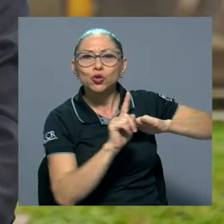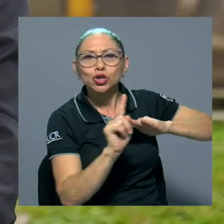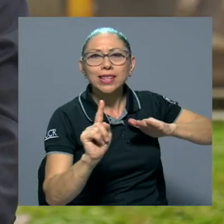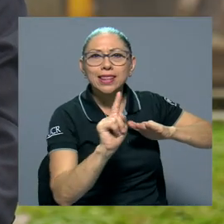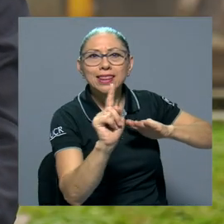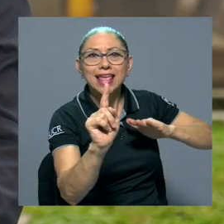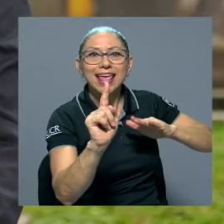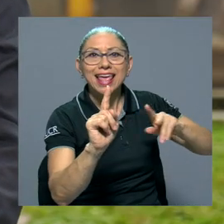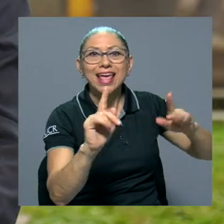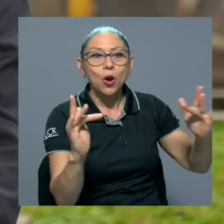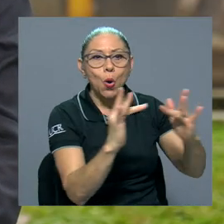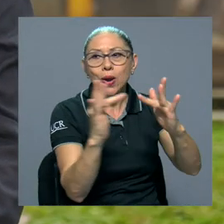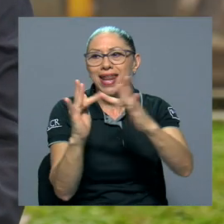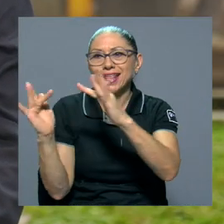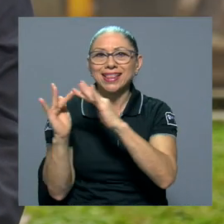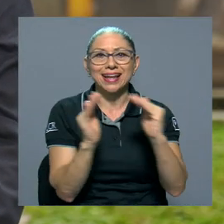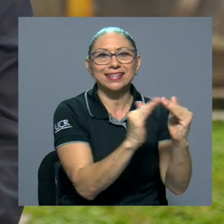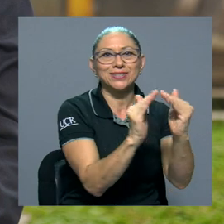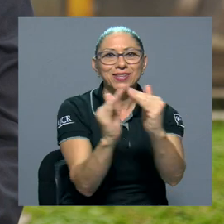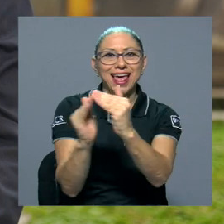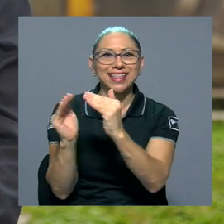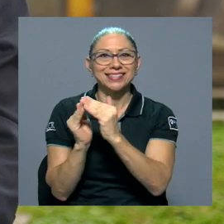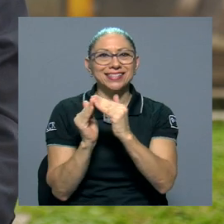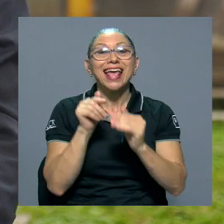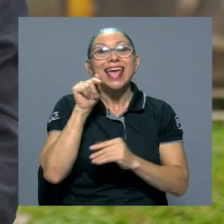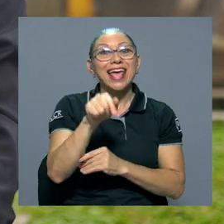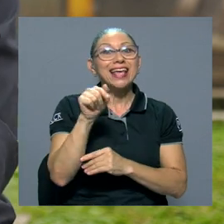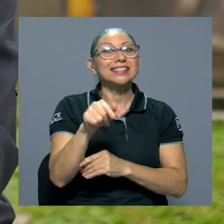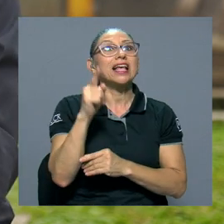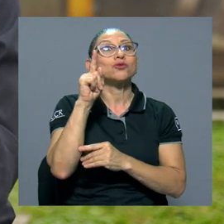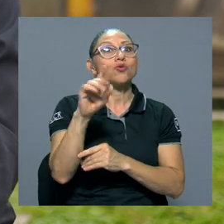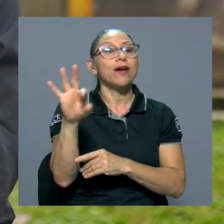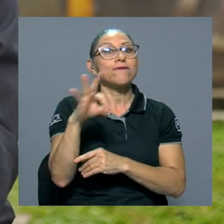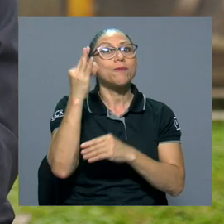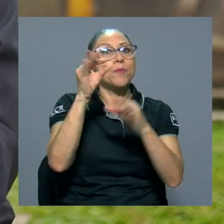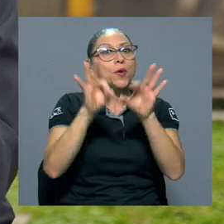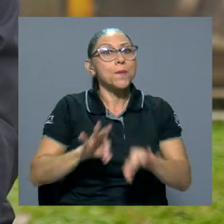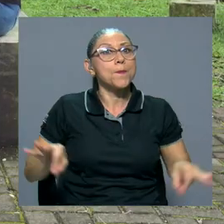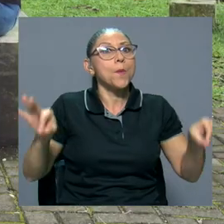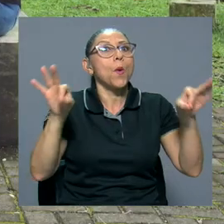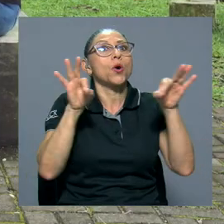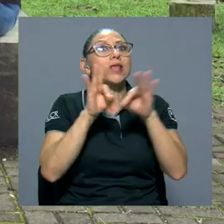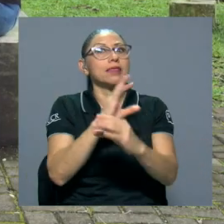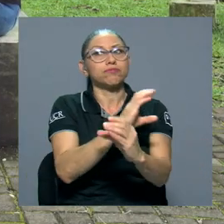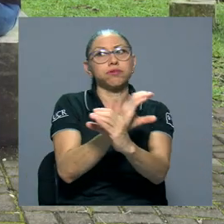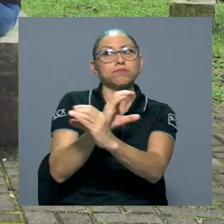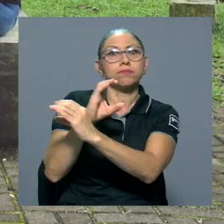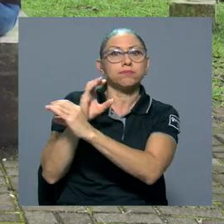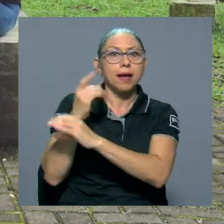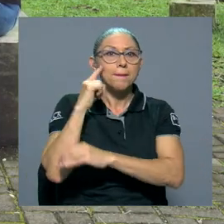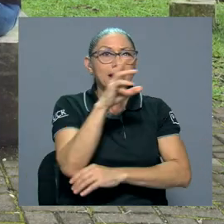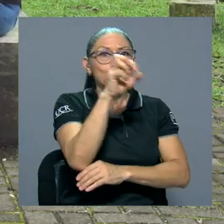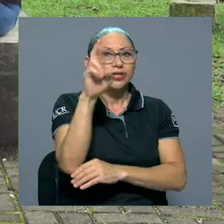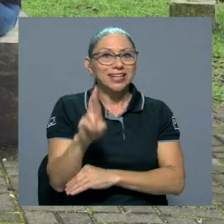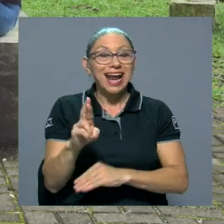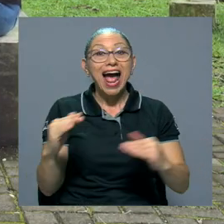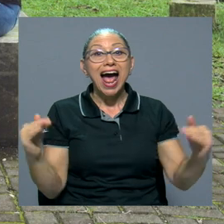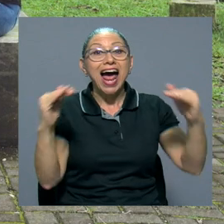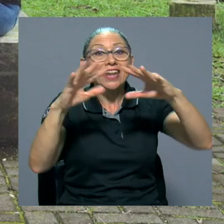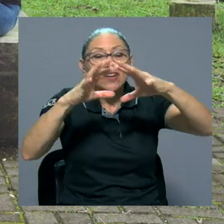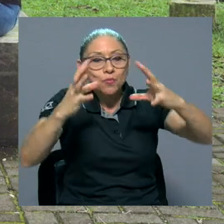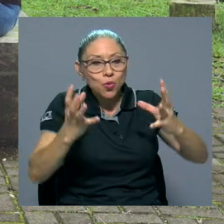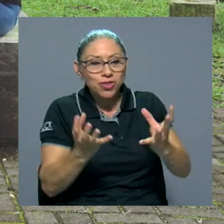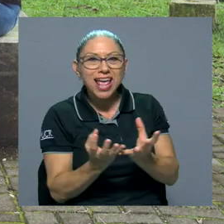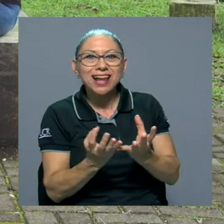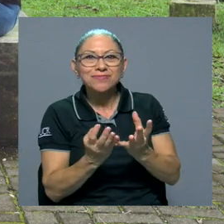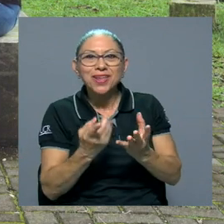segunda forma más importante de conservación, digamos, para Costa Rica y a nivel mundial somos una nueva estrategia